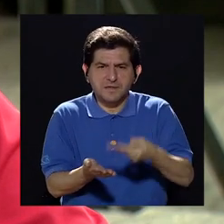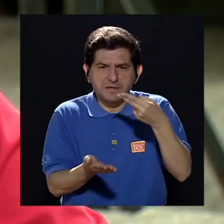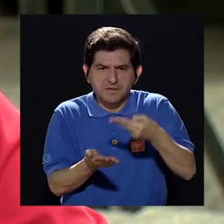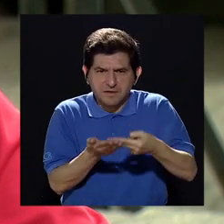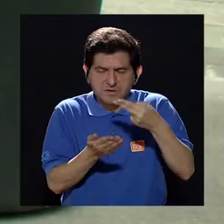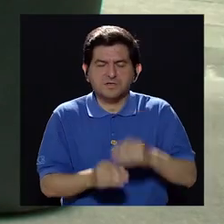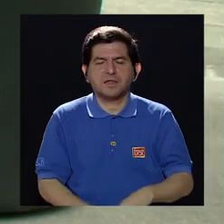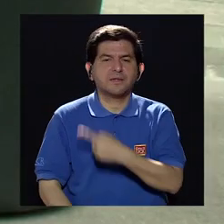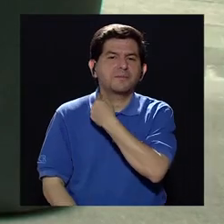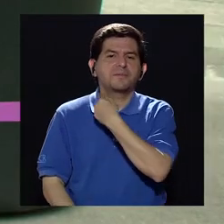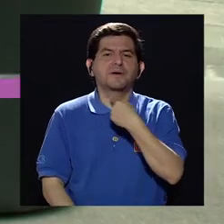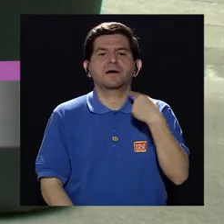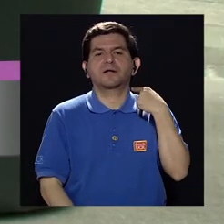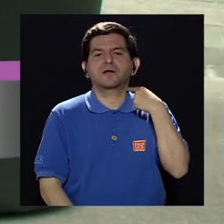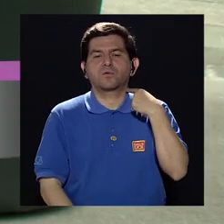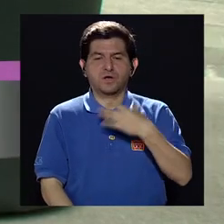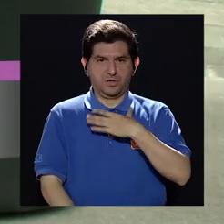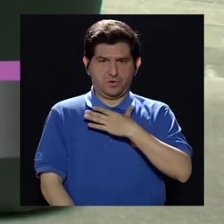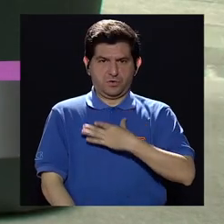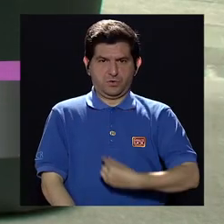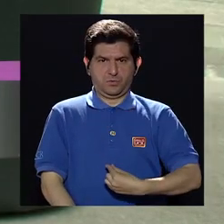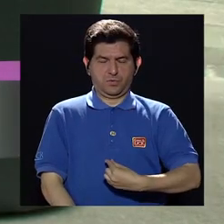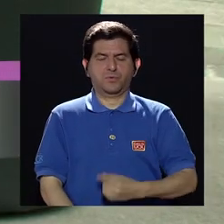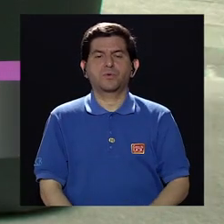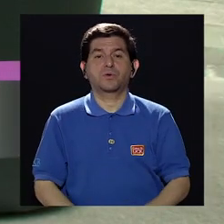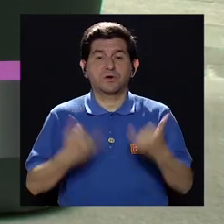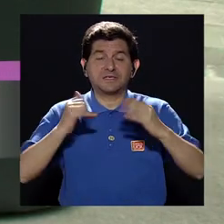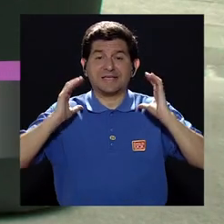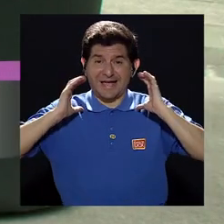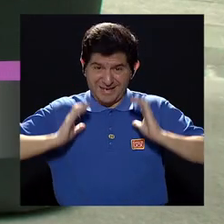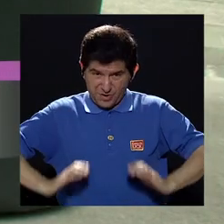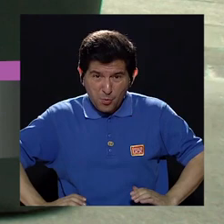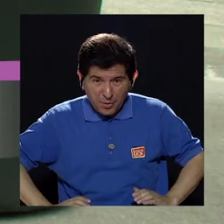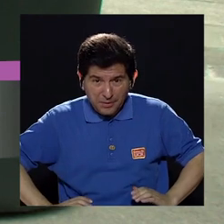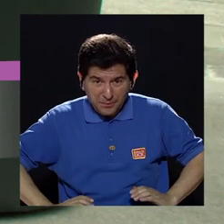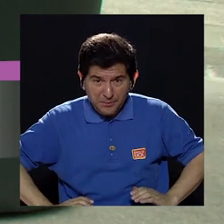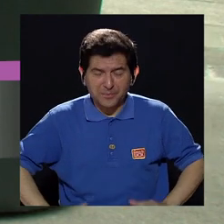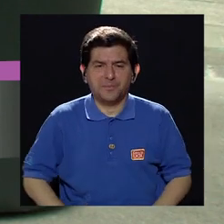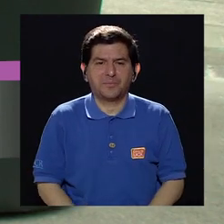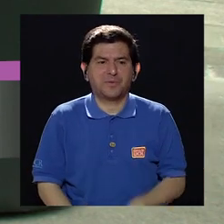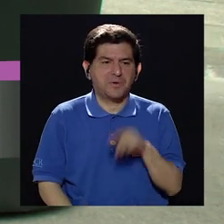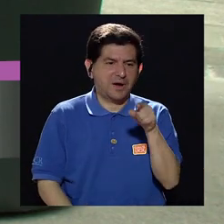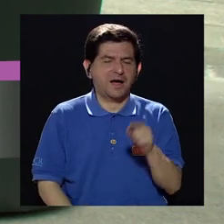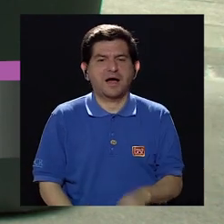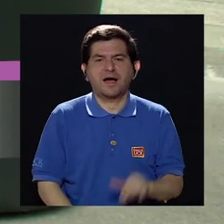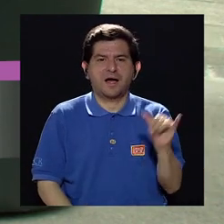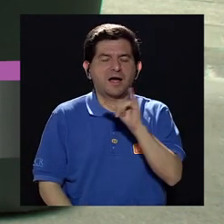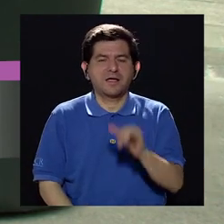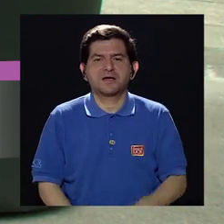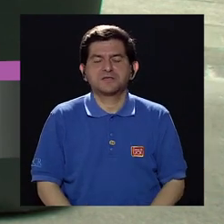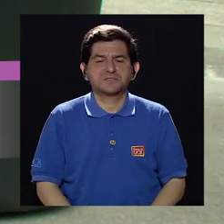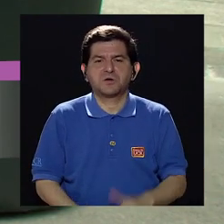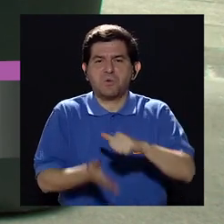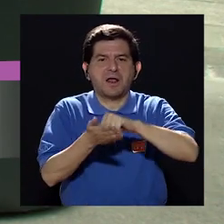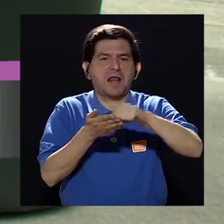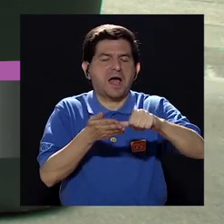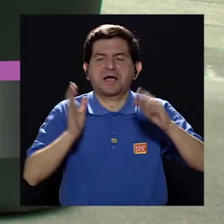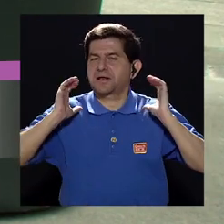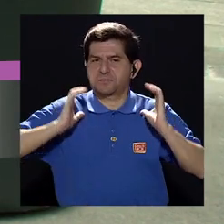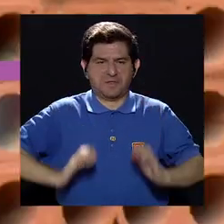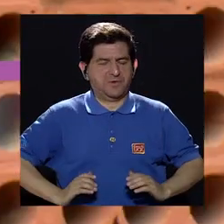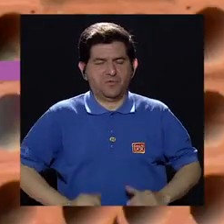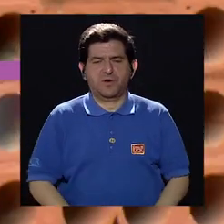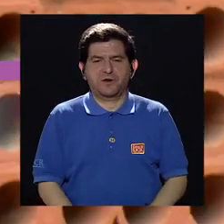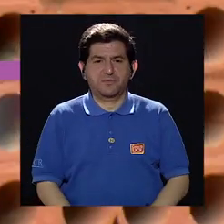todo el cuello y el escote. Ya lo que es el cuerpo, la dosis es como ponernos la crema para el